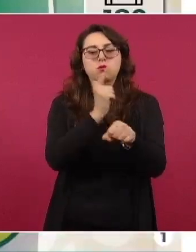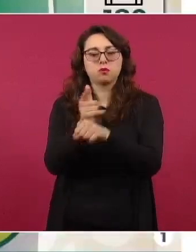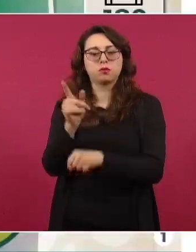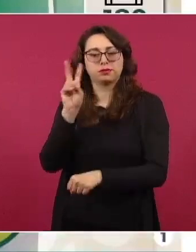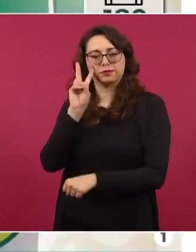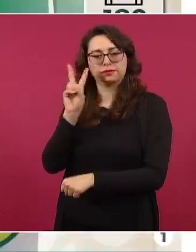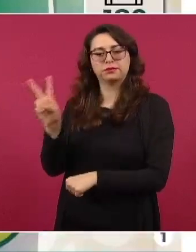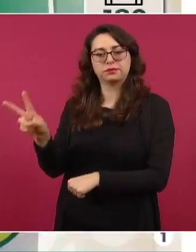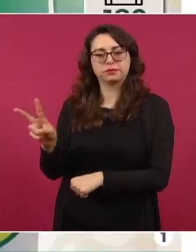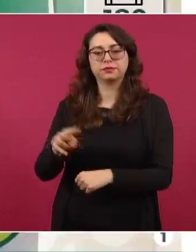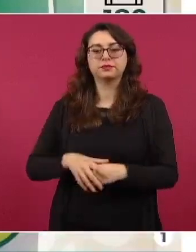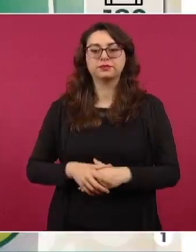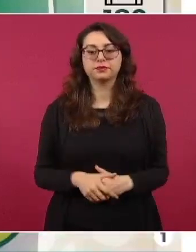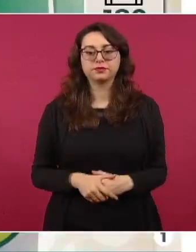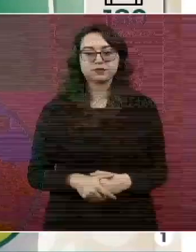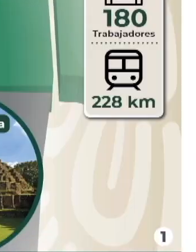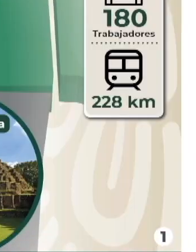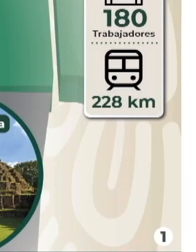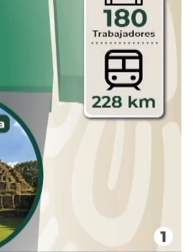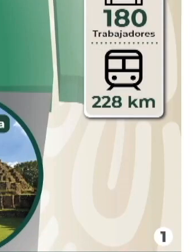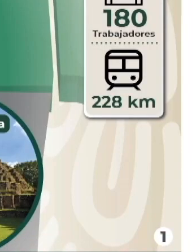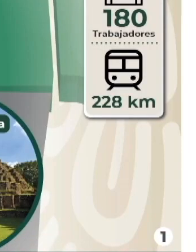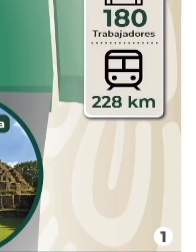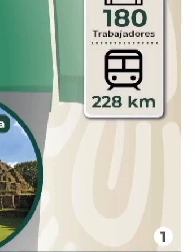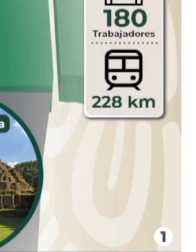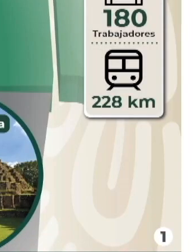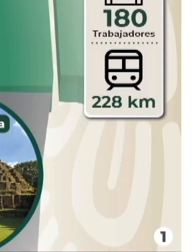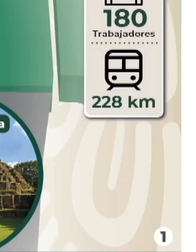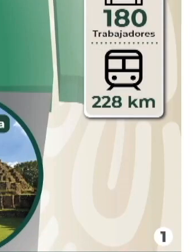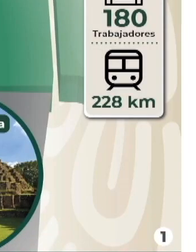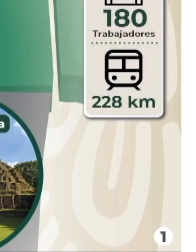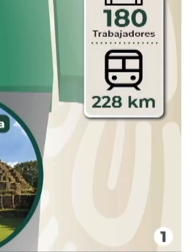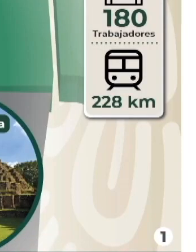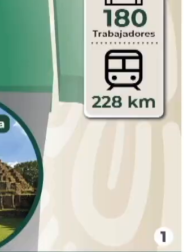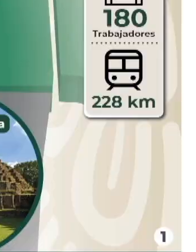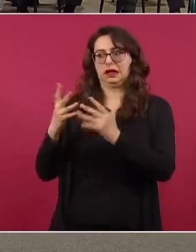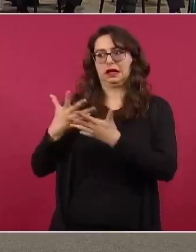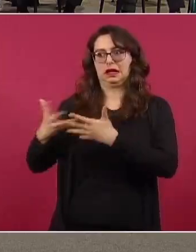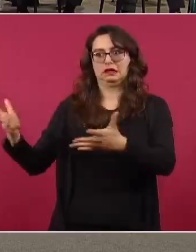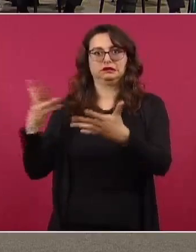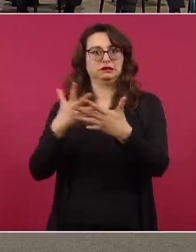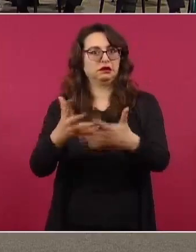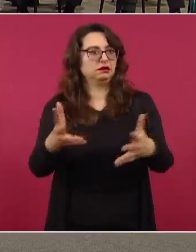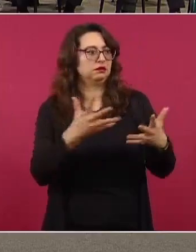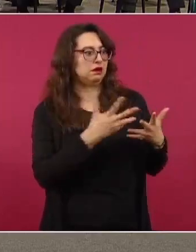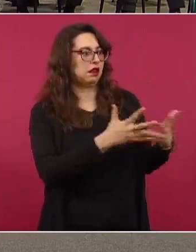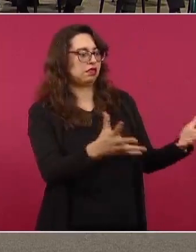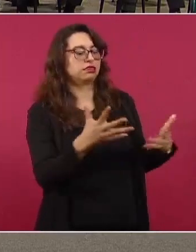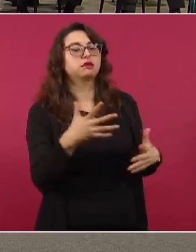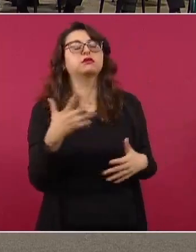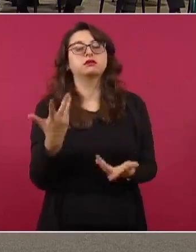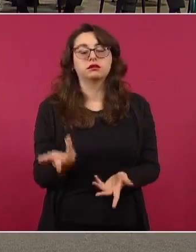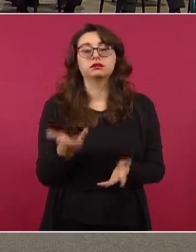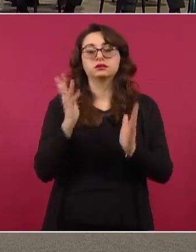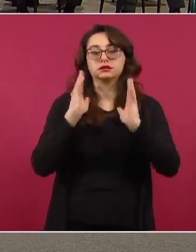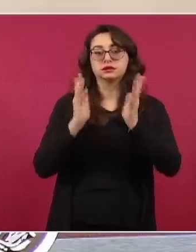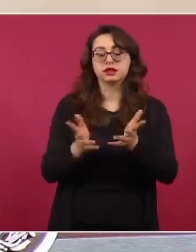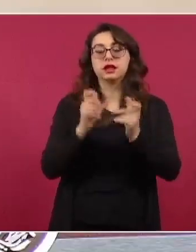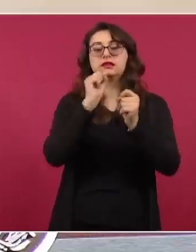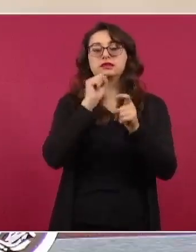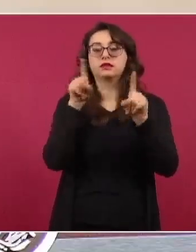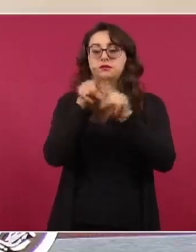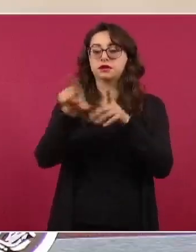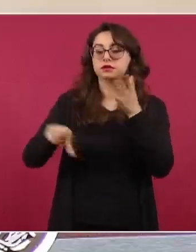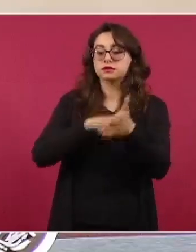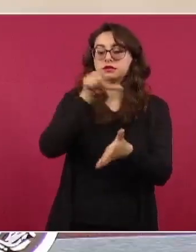campo, pero el trabajo ahora se centra en el laboratorio y el análisis. En la conferencia de prensa matutina de Palacio